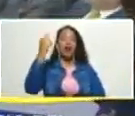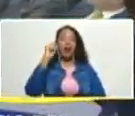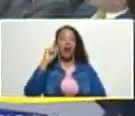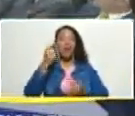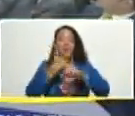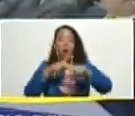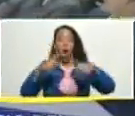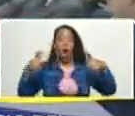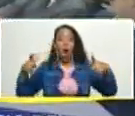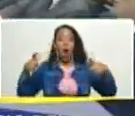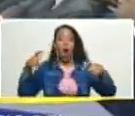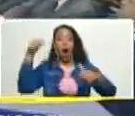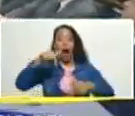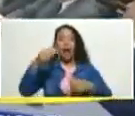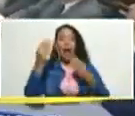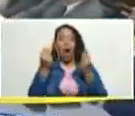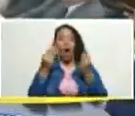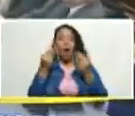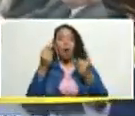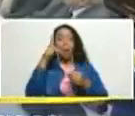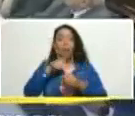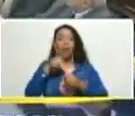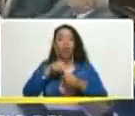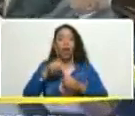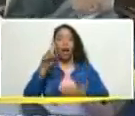está en la economía no petrolera